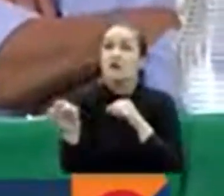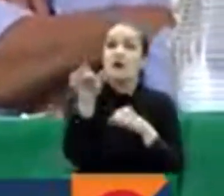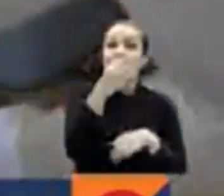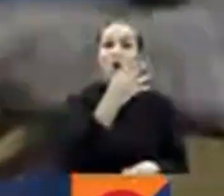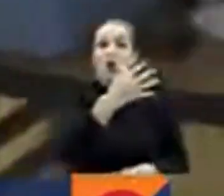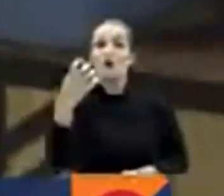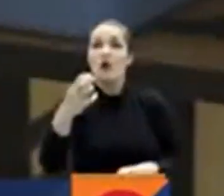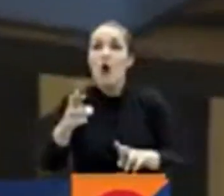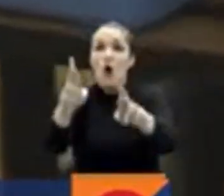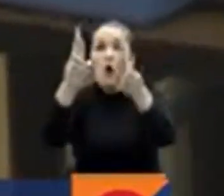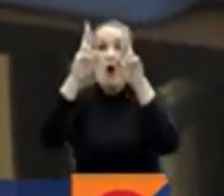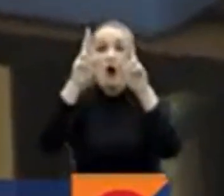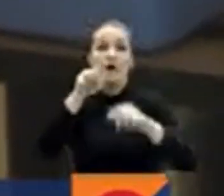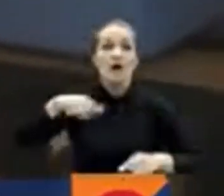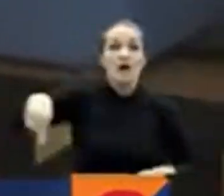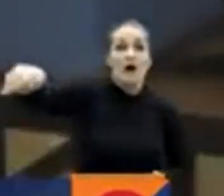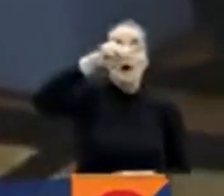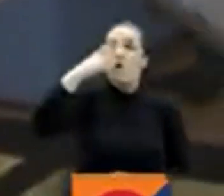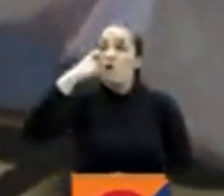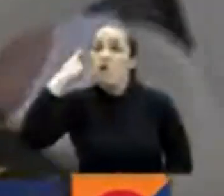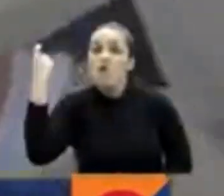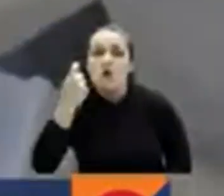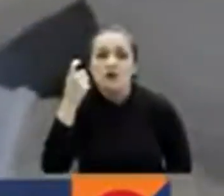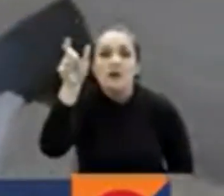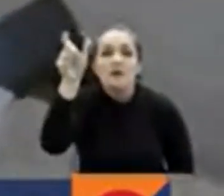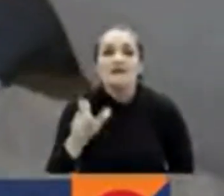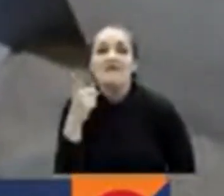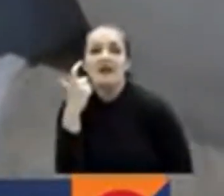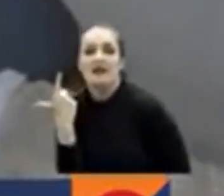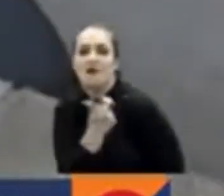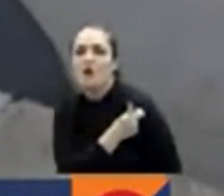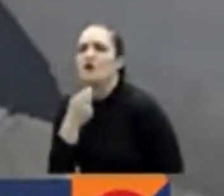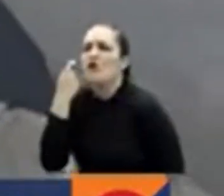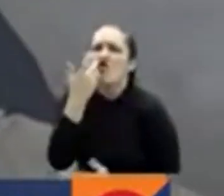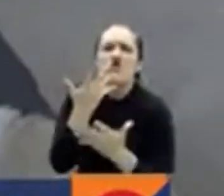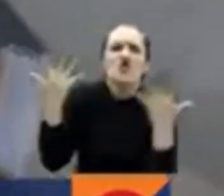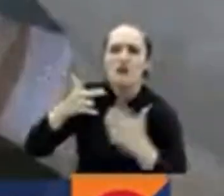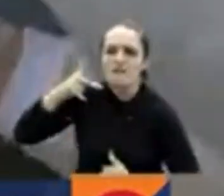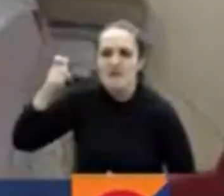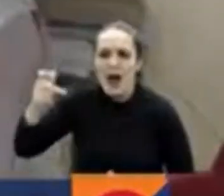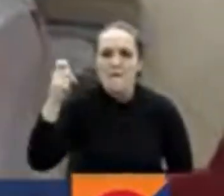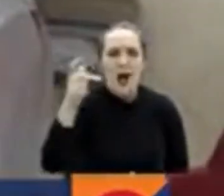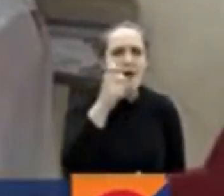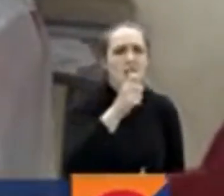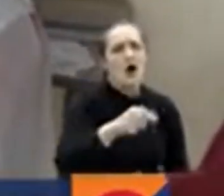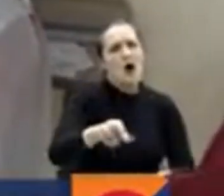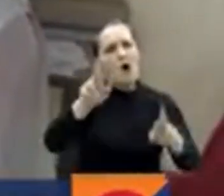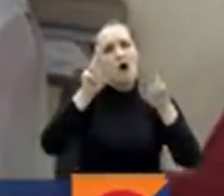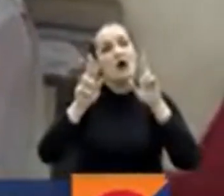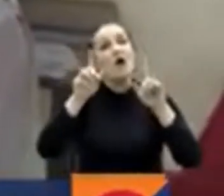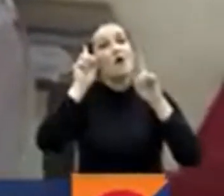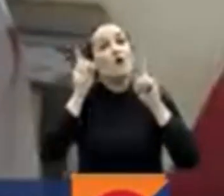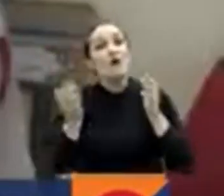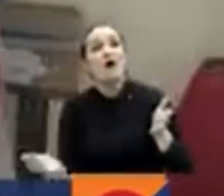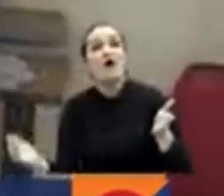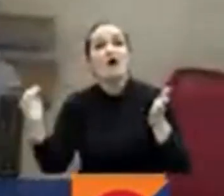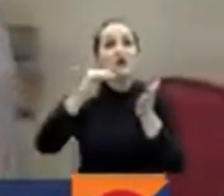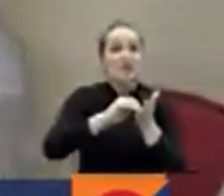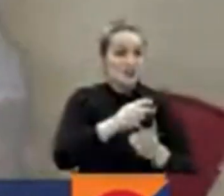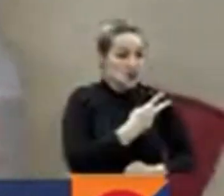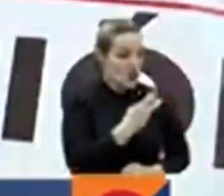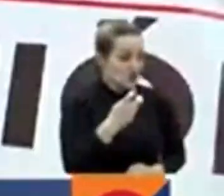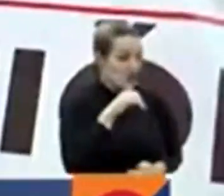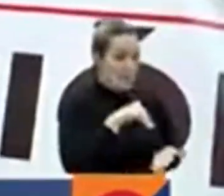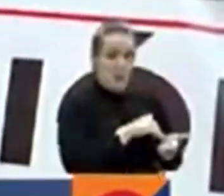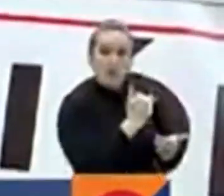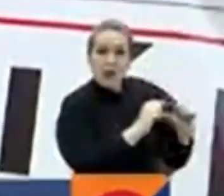busquen a ciudadanos que aún no han completado sus esquemas de vacunación COVID-19 para evitar que al menos 200.000 dosis caduquen.